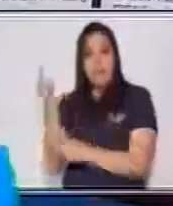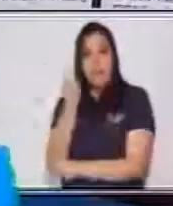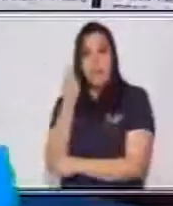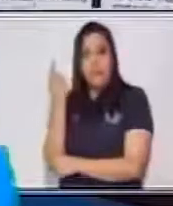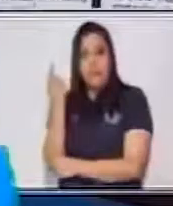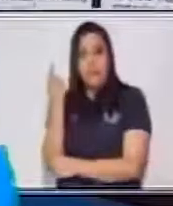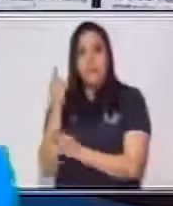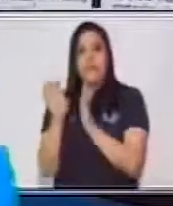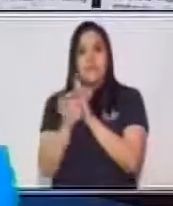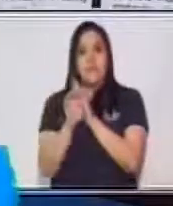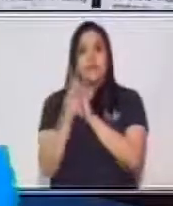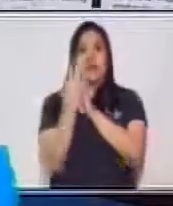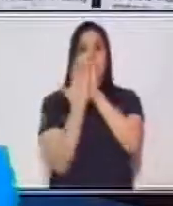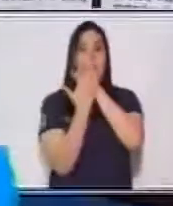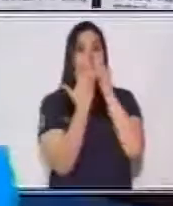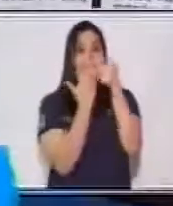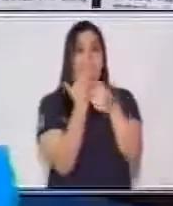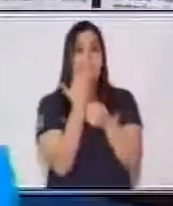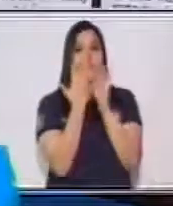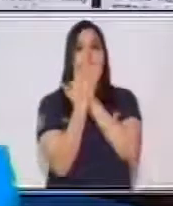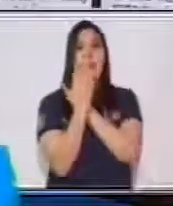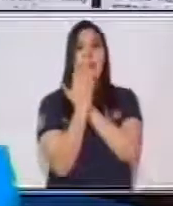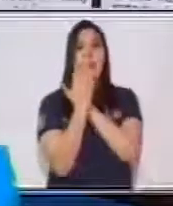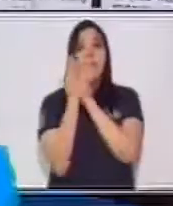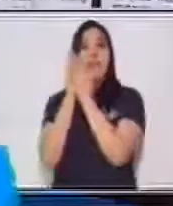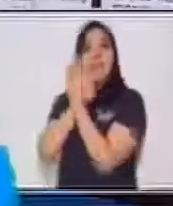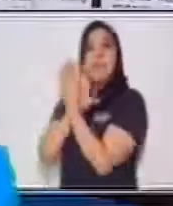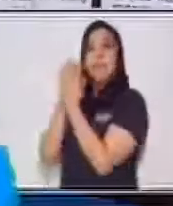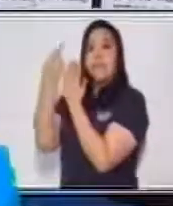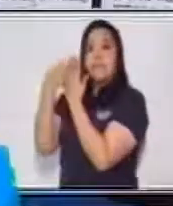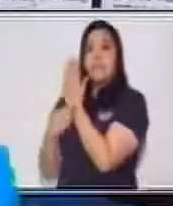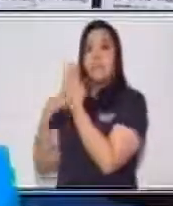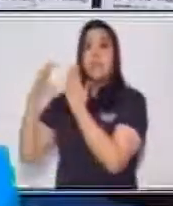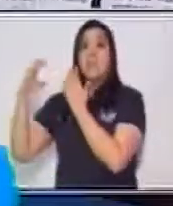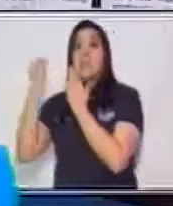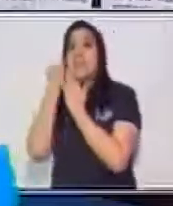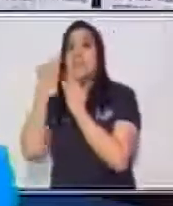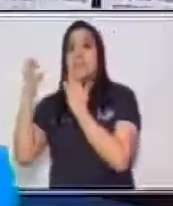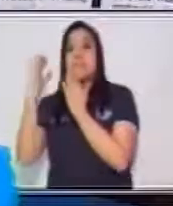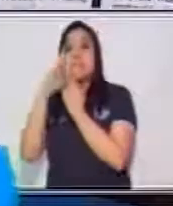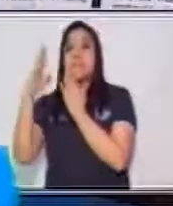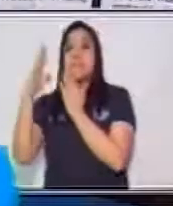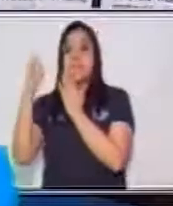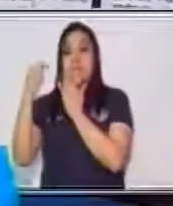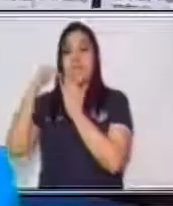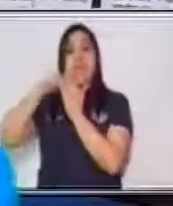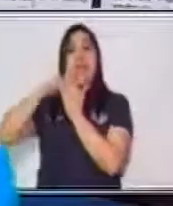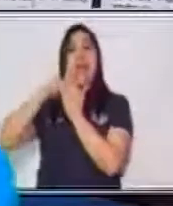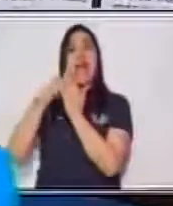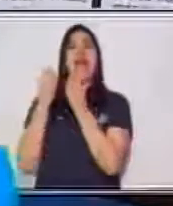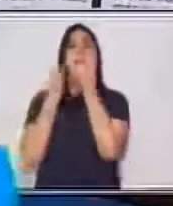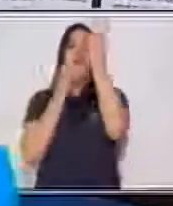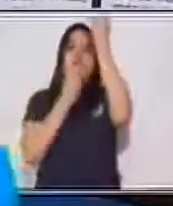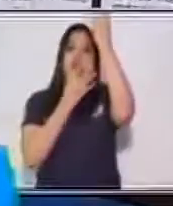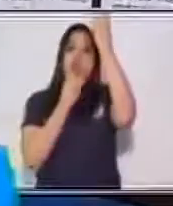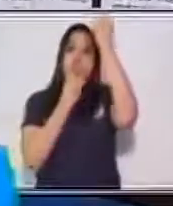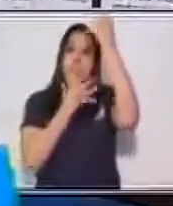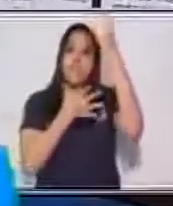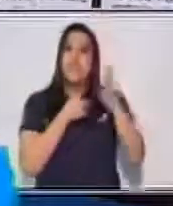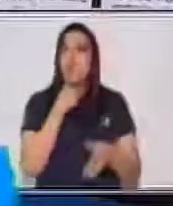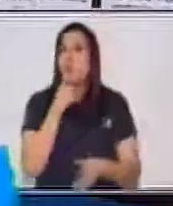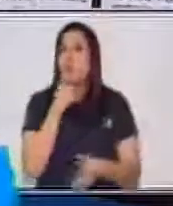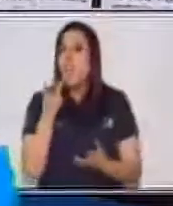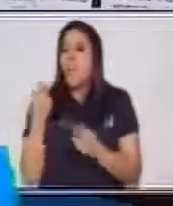en el cierre, que es lo que podemos visualizar, se incluye la información de quién lo elabora, por qué lo está